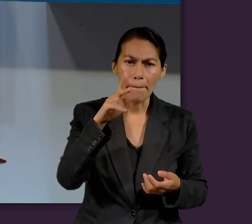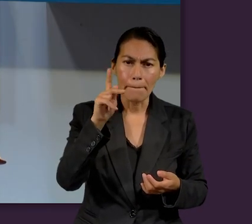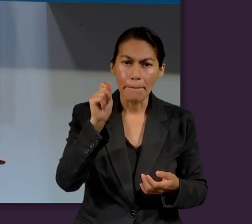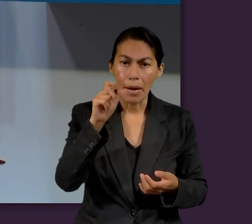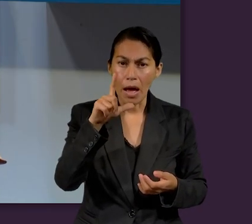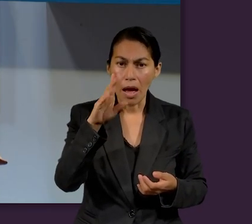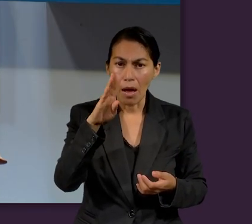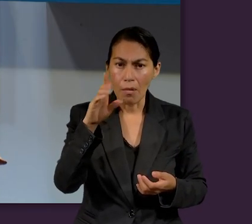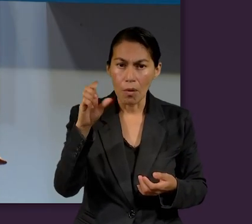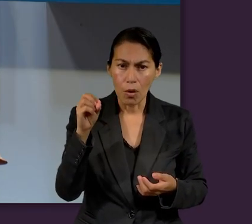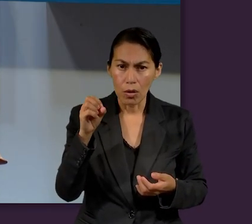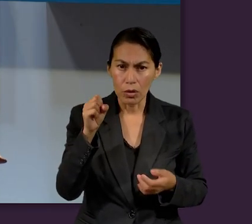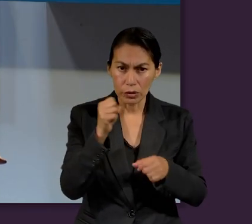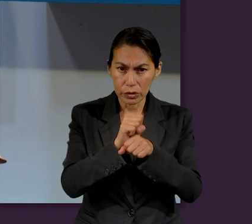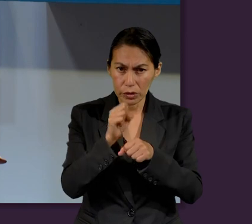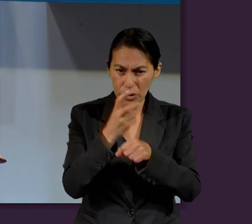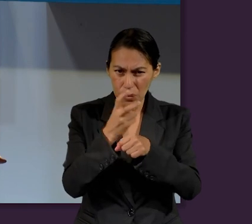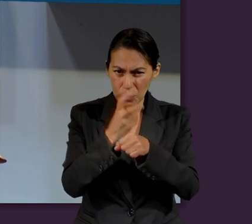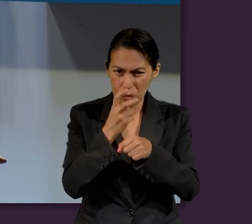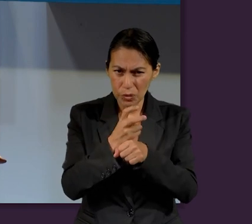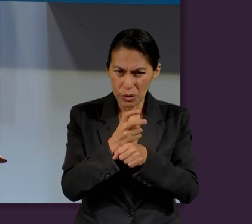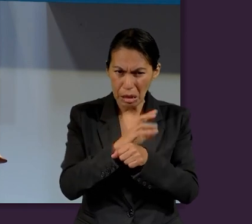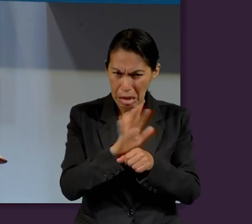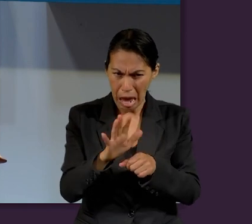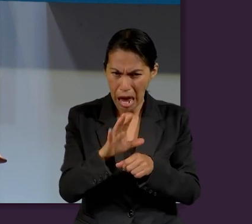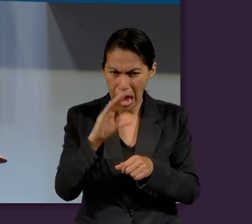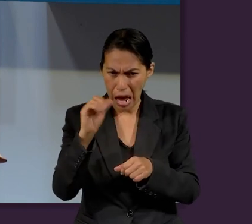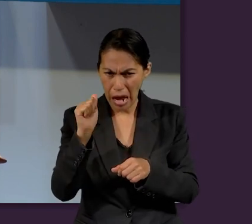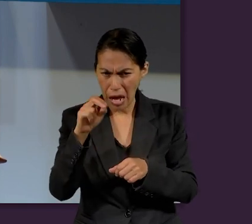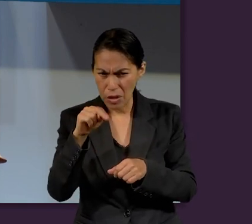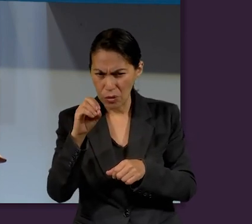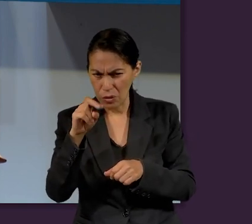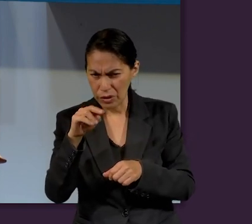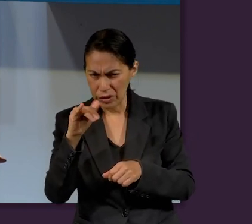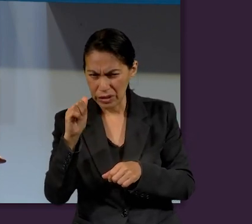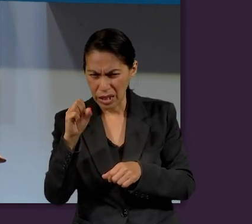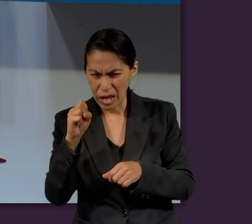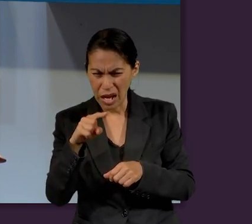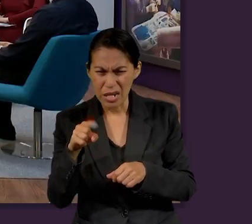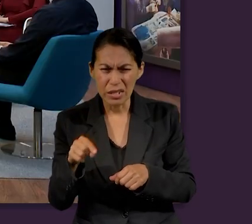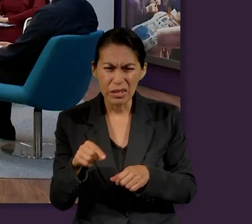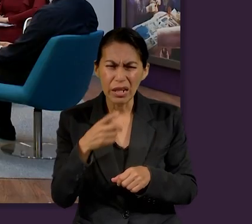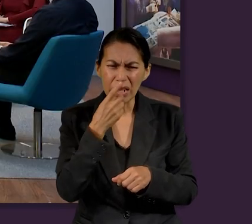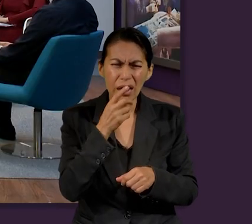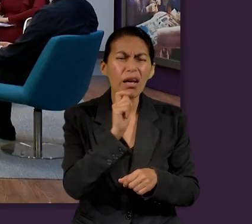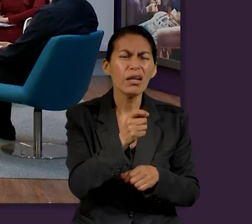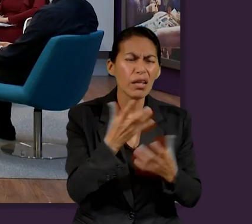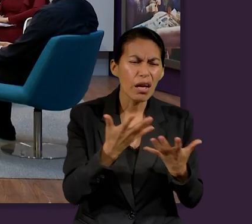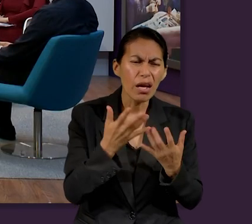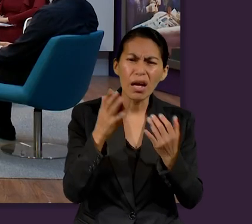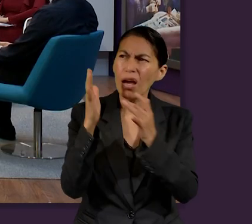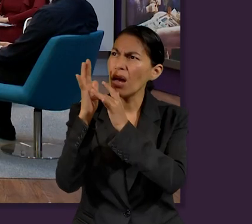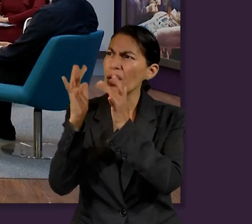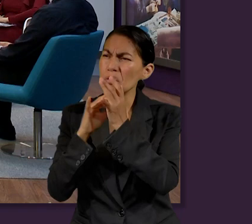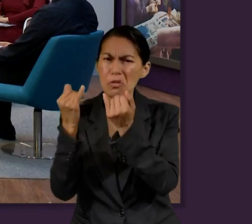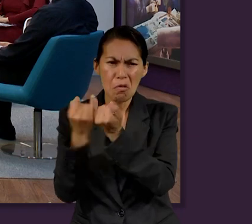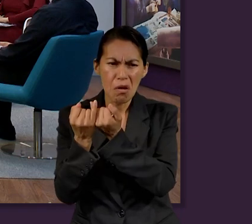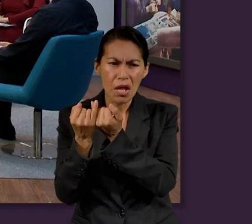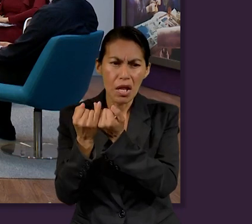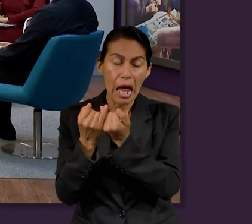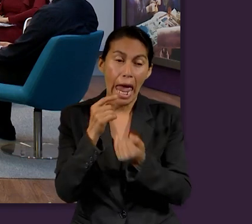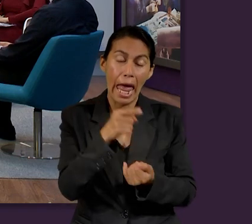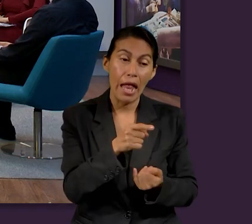por el maestro y se cuenta de que él dormía en piso duro,